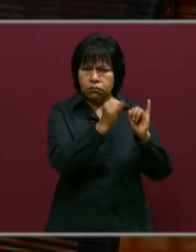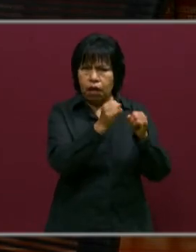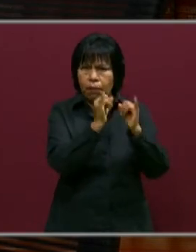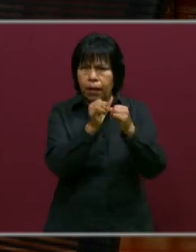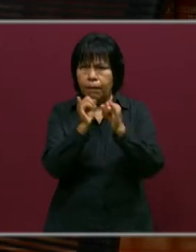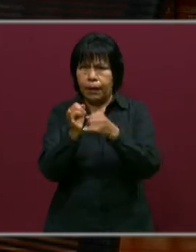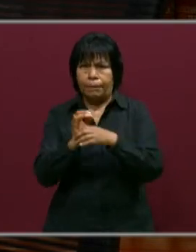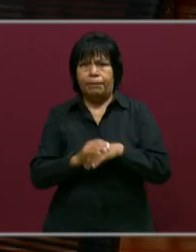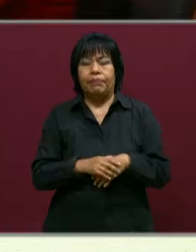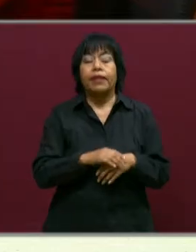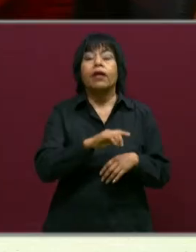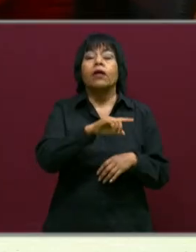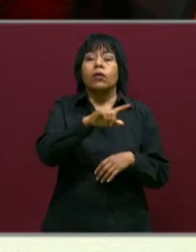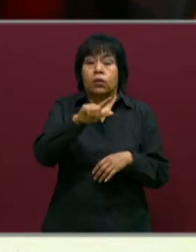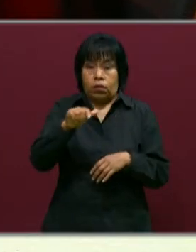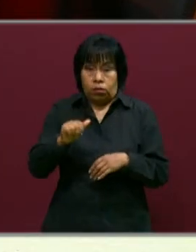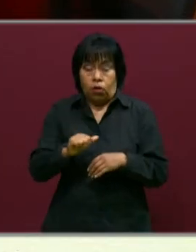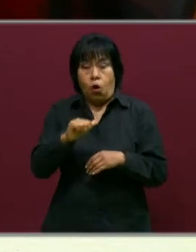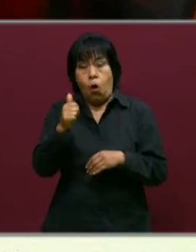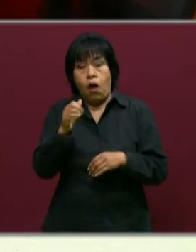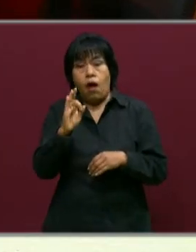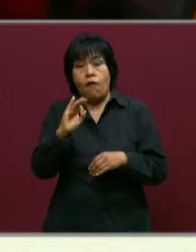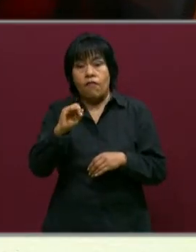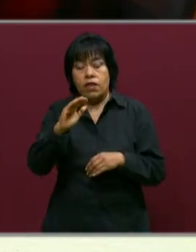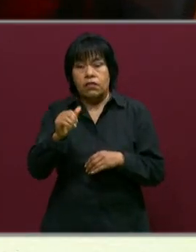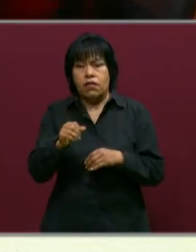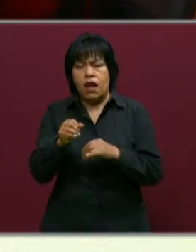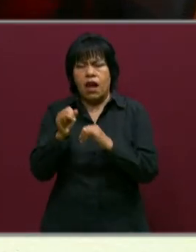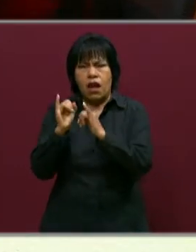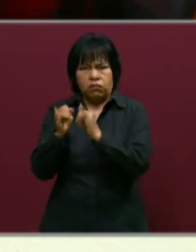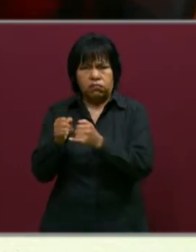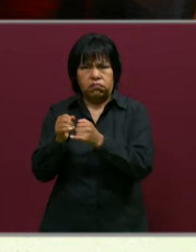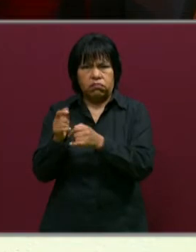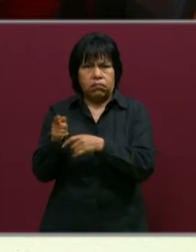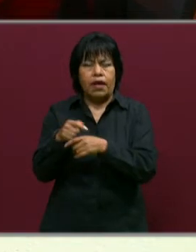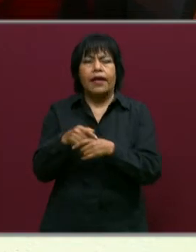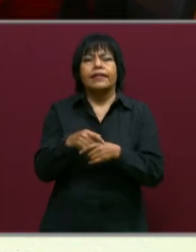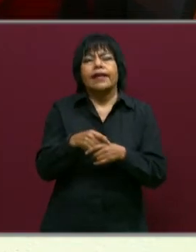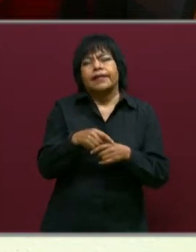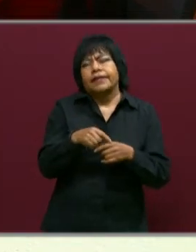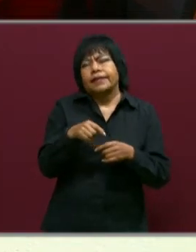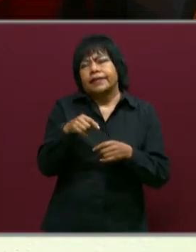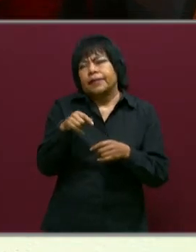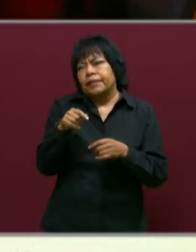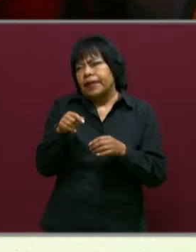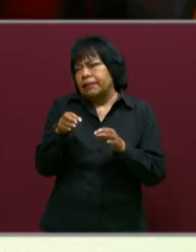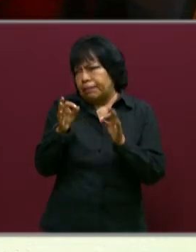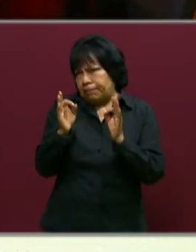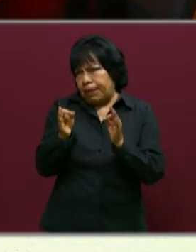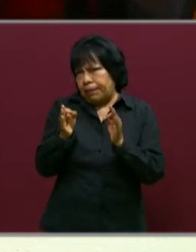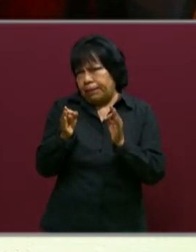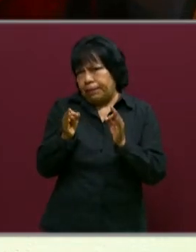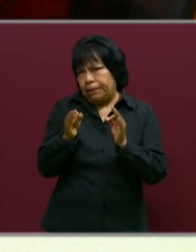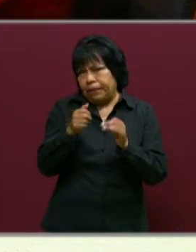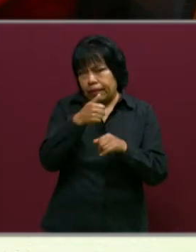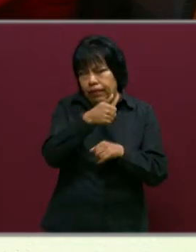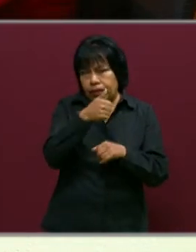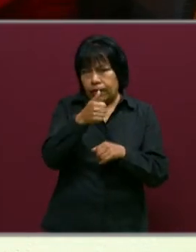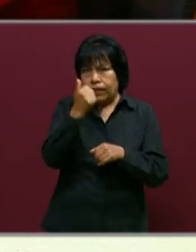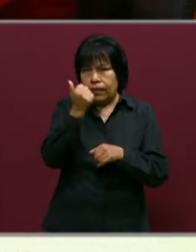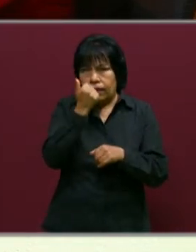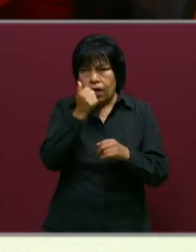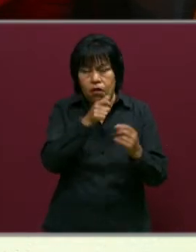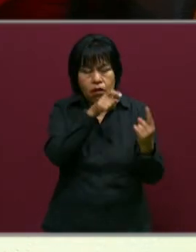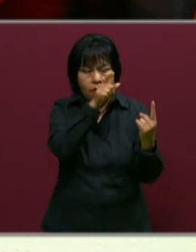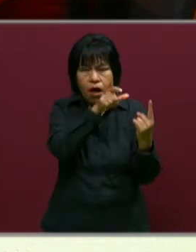En cuanto a la ficha individual, bueno, ahí ya va a ser como más específica de cada alumno,